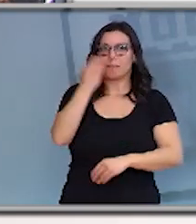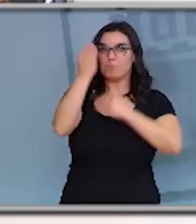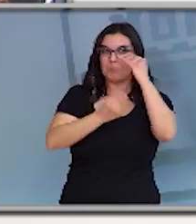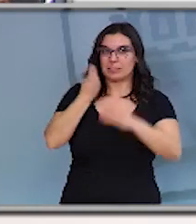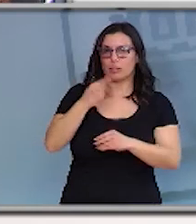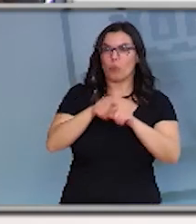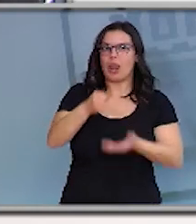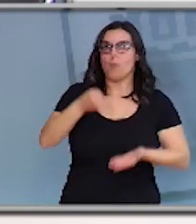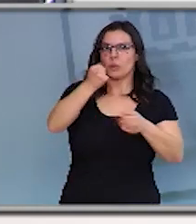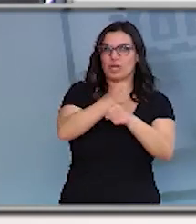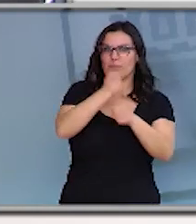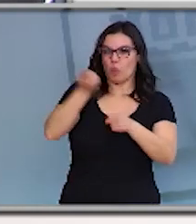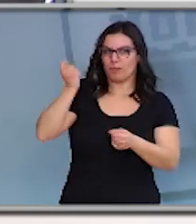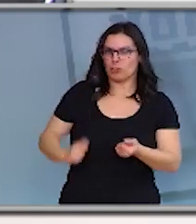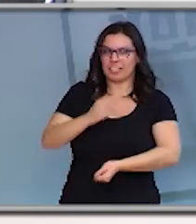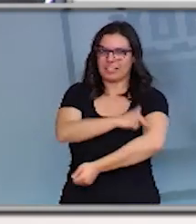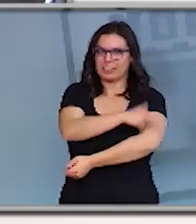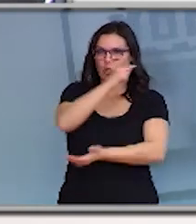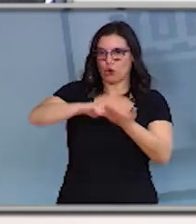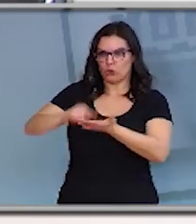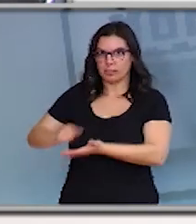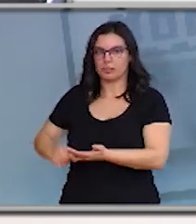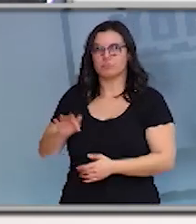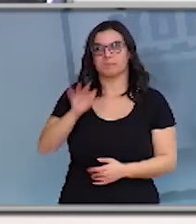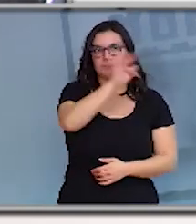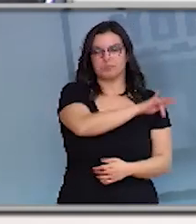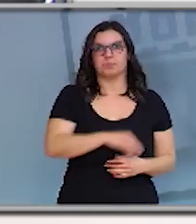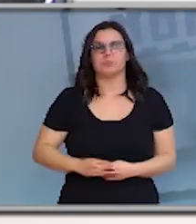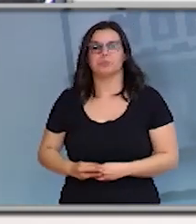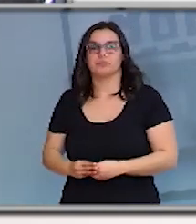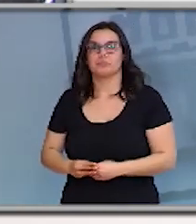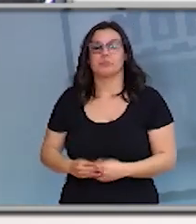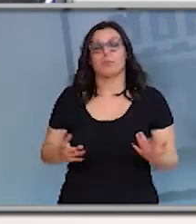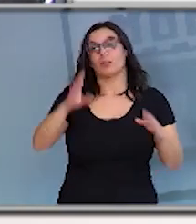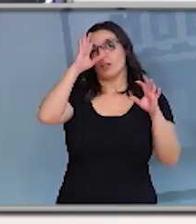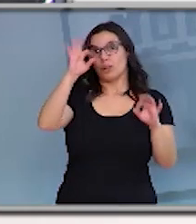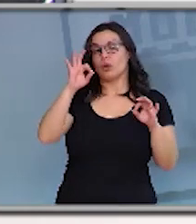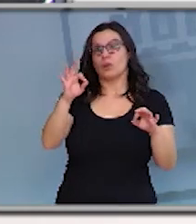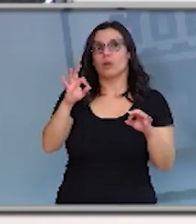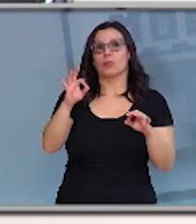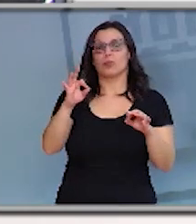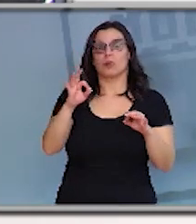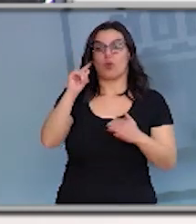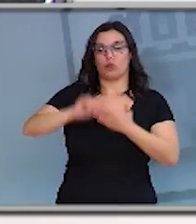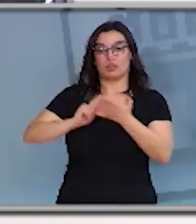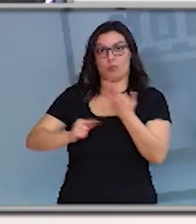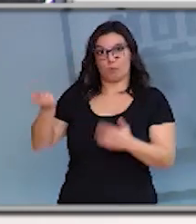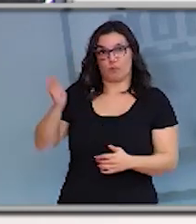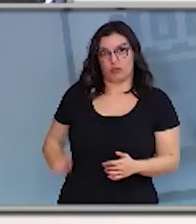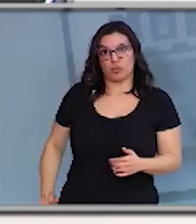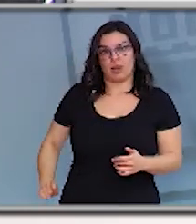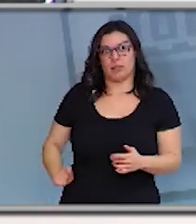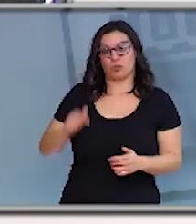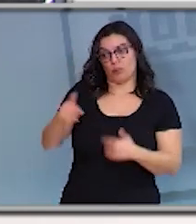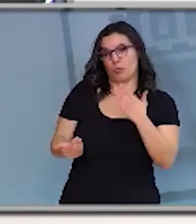bolsa de empleo? La consejera responde, logísticamente. Evidentemente, la contratación de profesionales y uno de los motivos por los que estaban